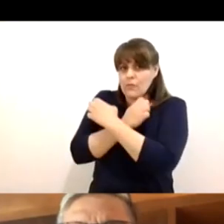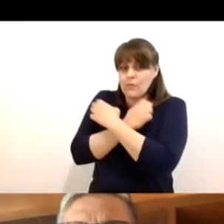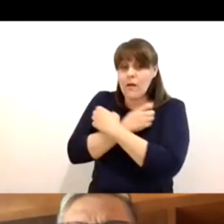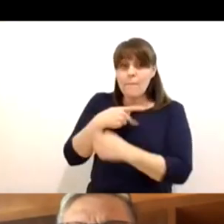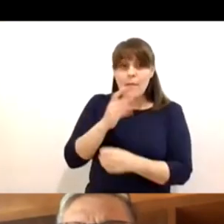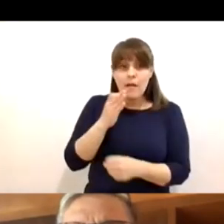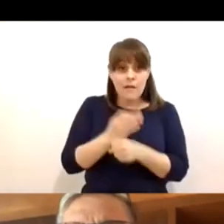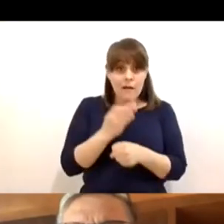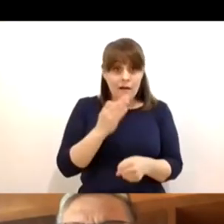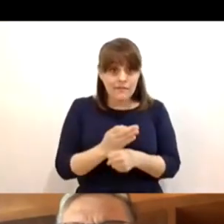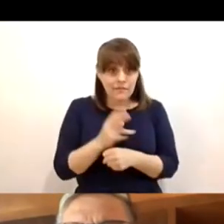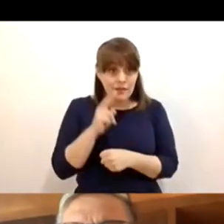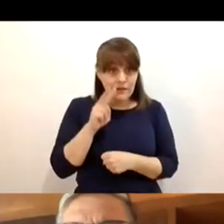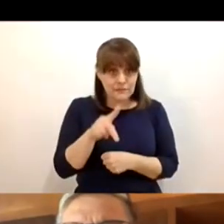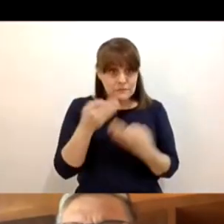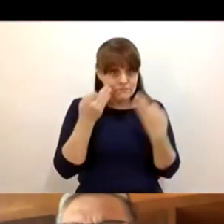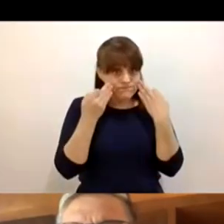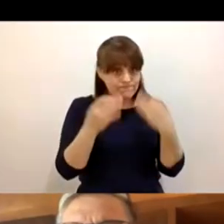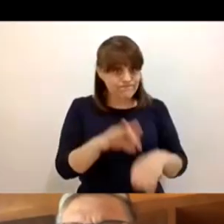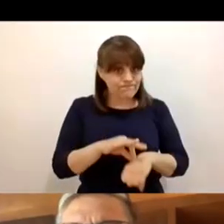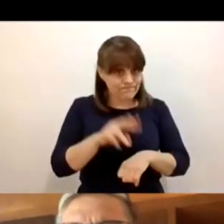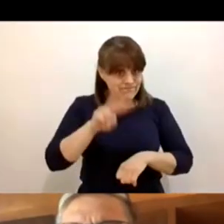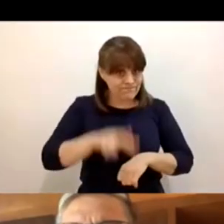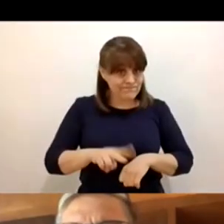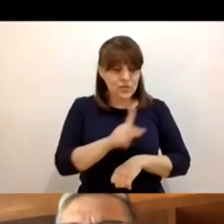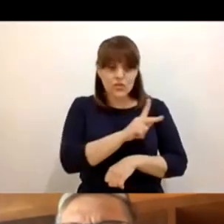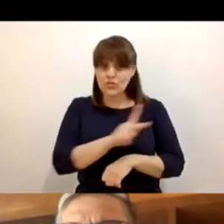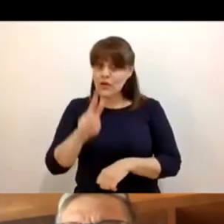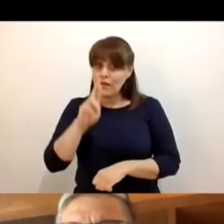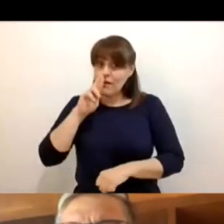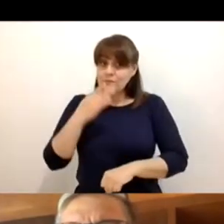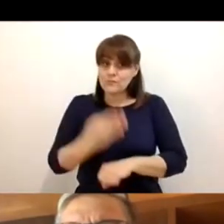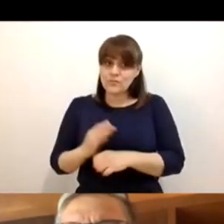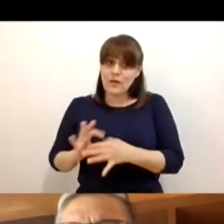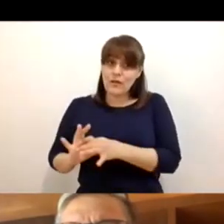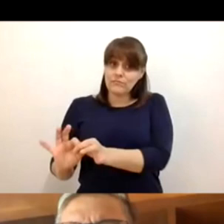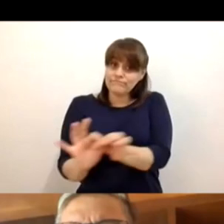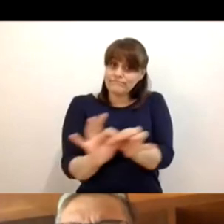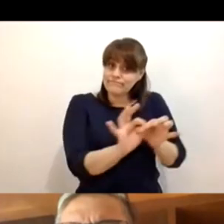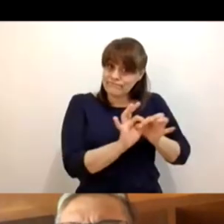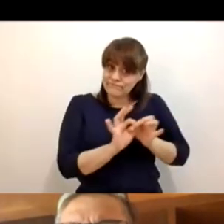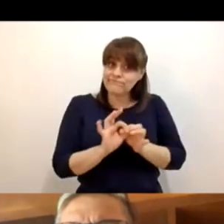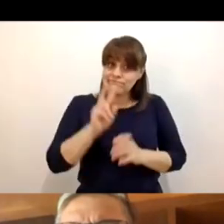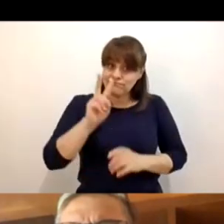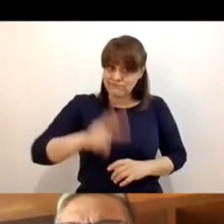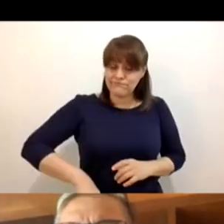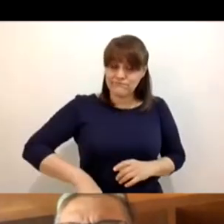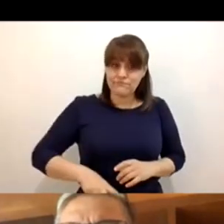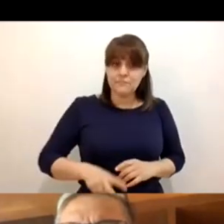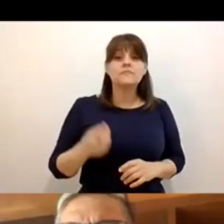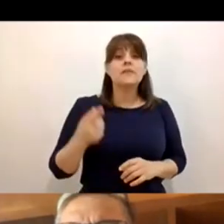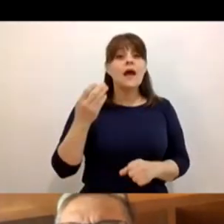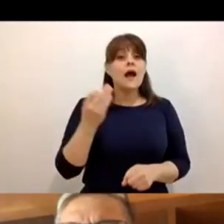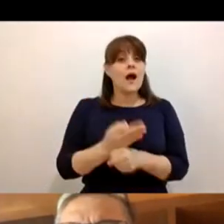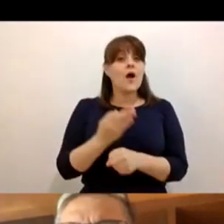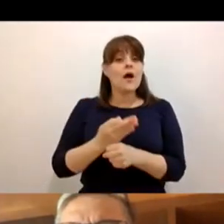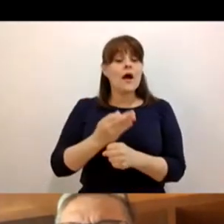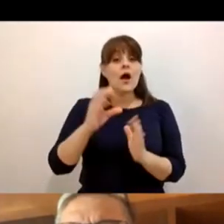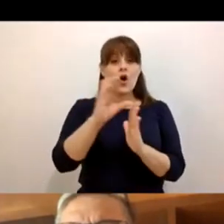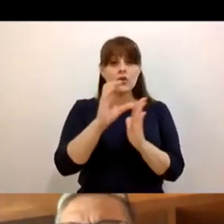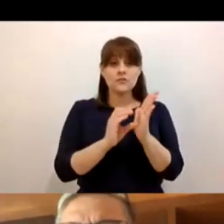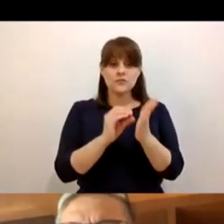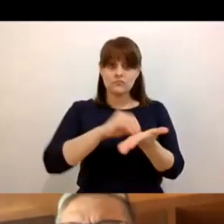que es una corresponsabilidad, que incluso está incorporado ya con el acuerdo educativo en nuestra constitución.